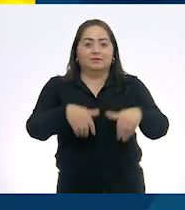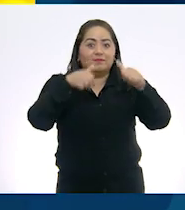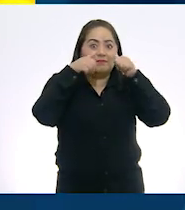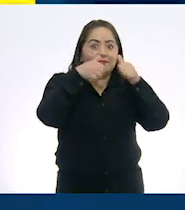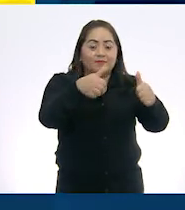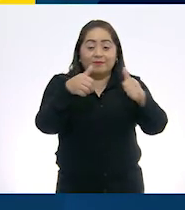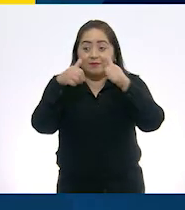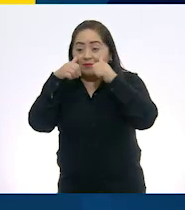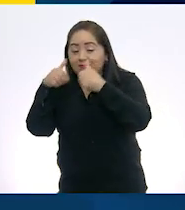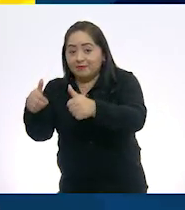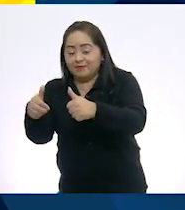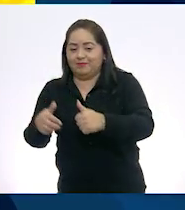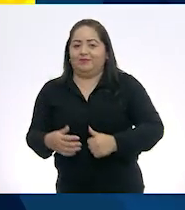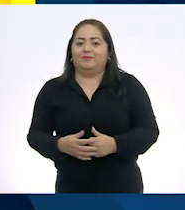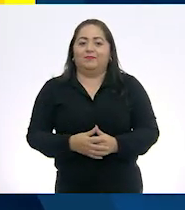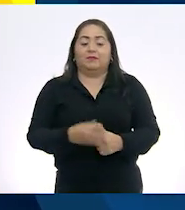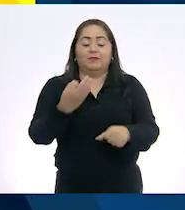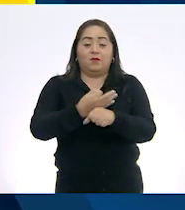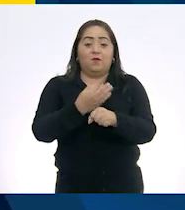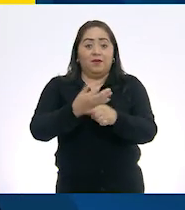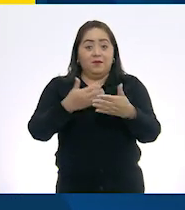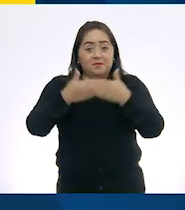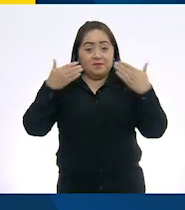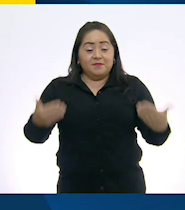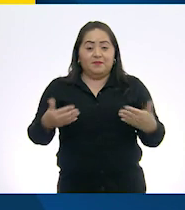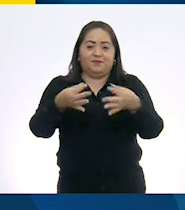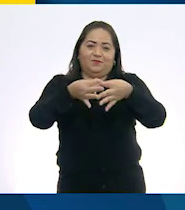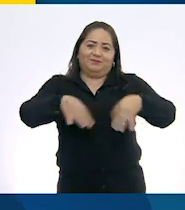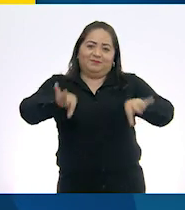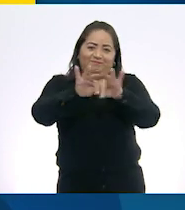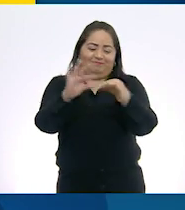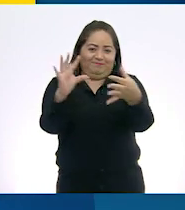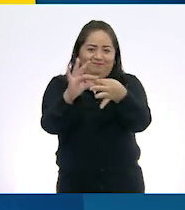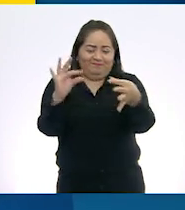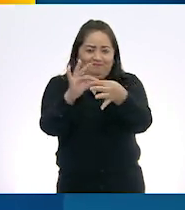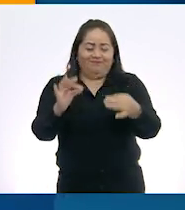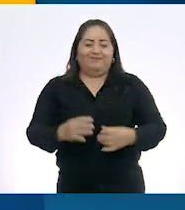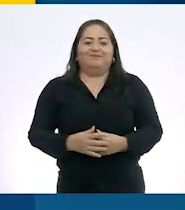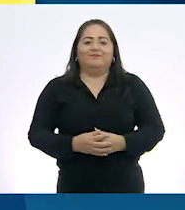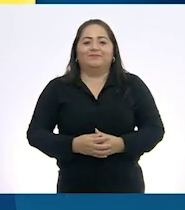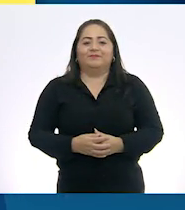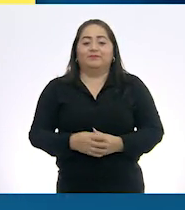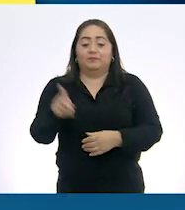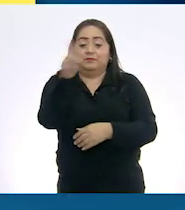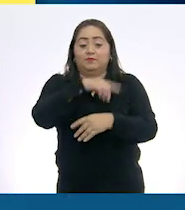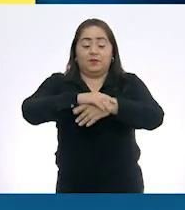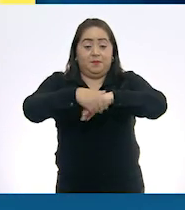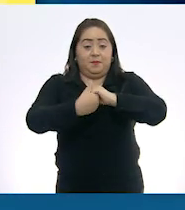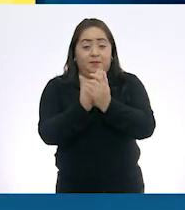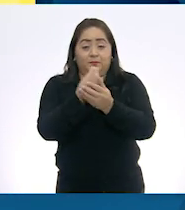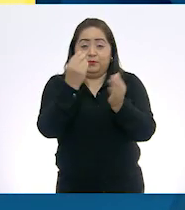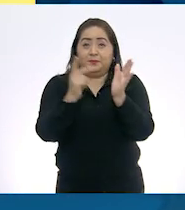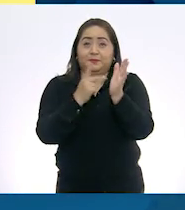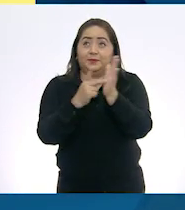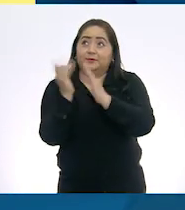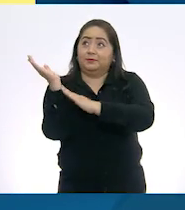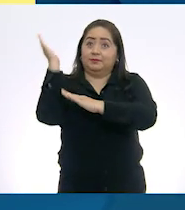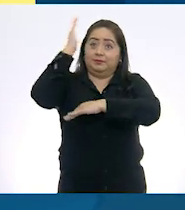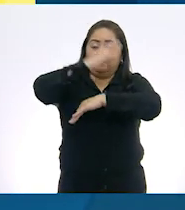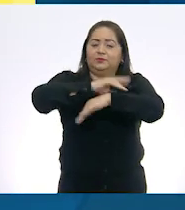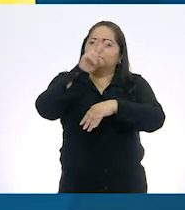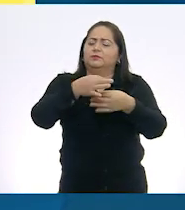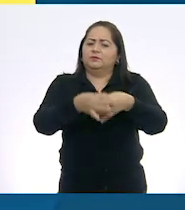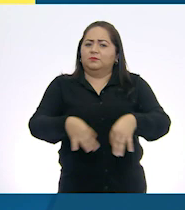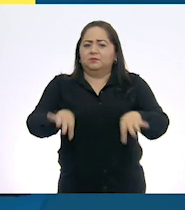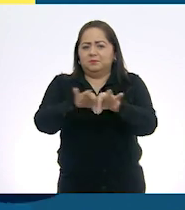¡Atención! ¡Atención! A continuación, información importante. Lavarnos las manos varias veces al día